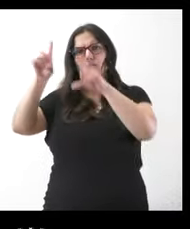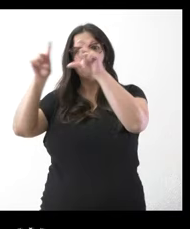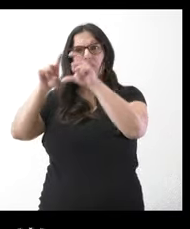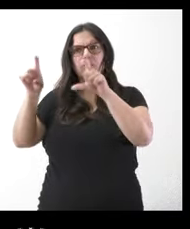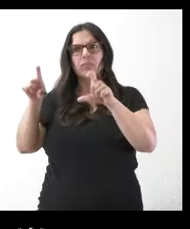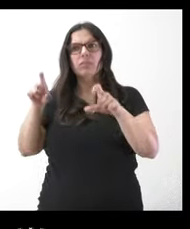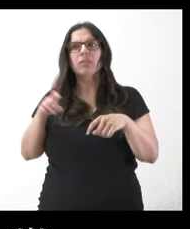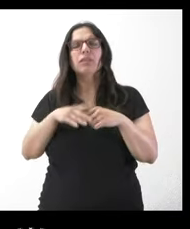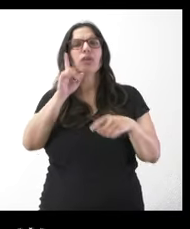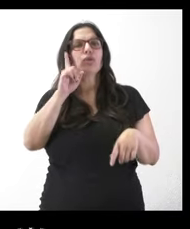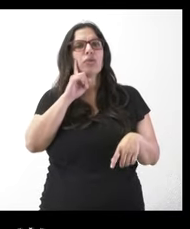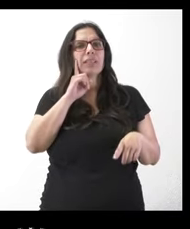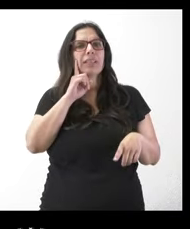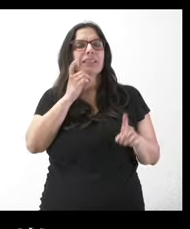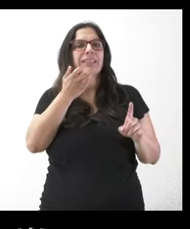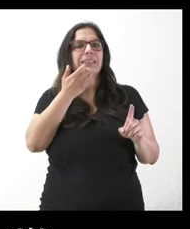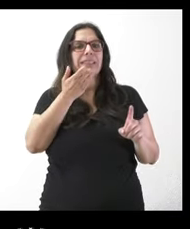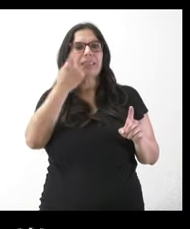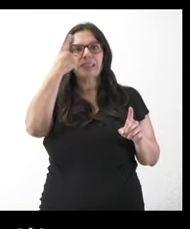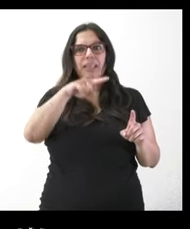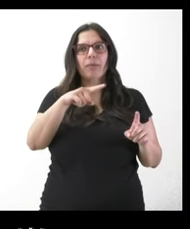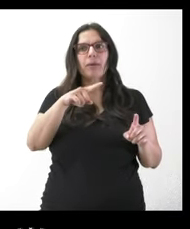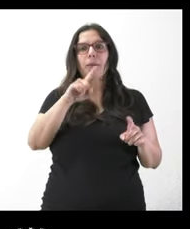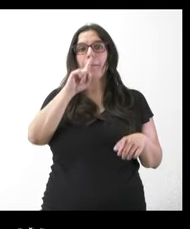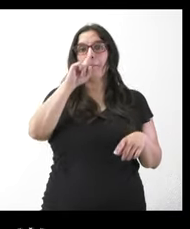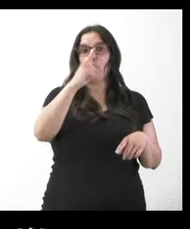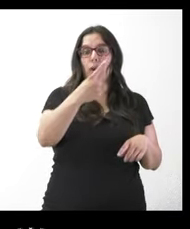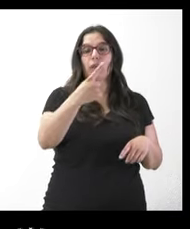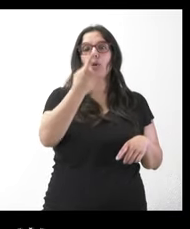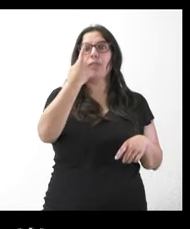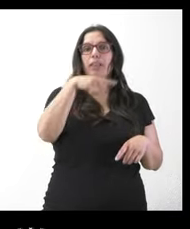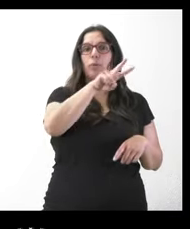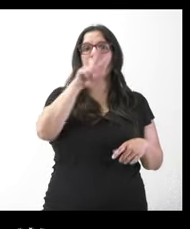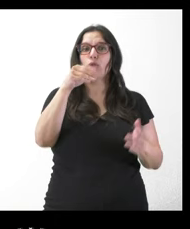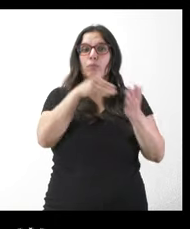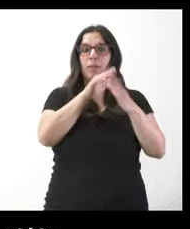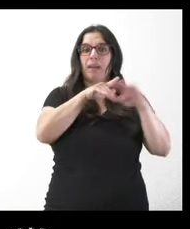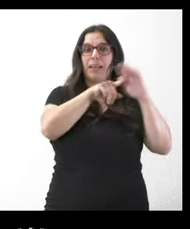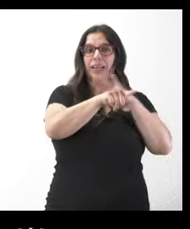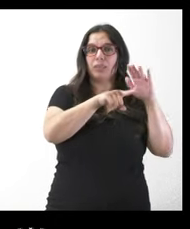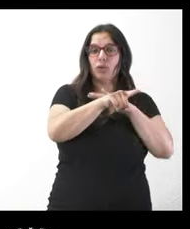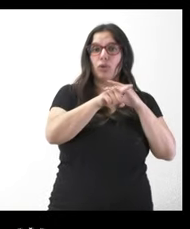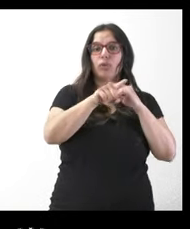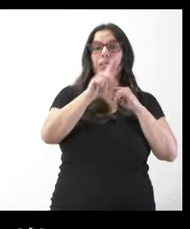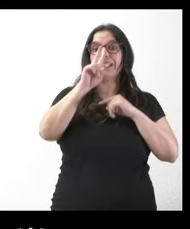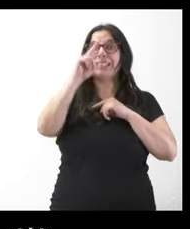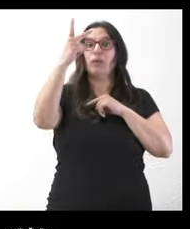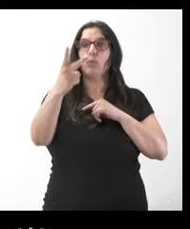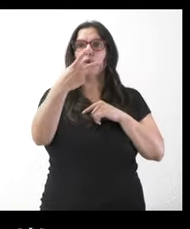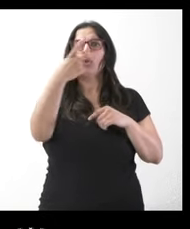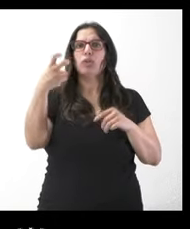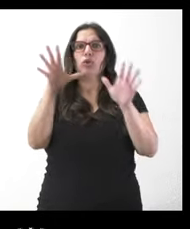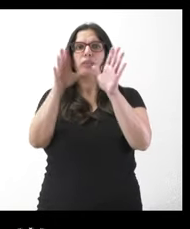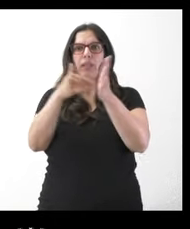conocimiento por qué el primer año se prevén 122.000 para esta gestión y el siguiente sube a 210